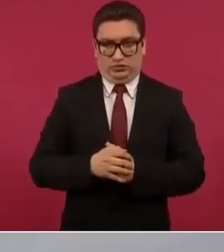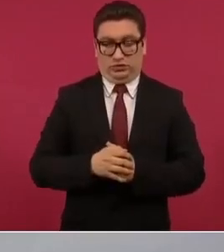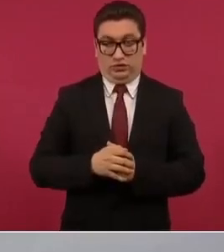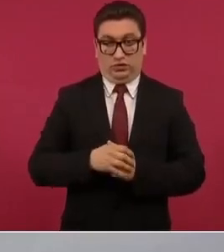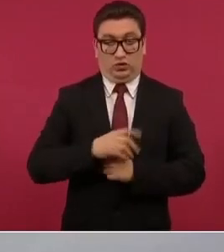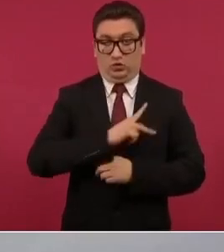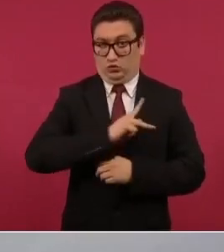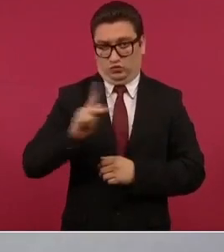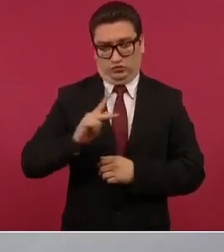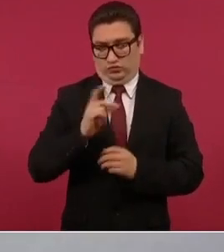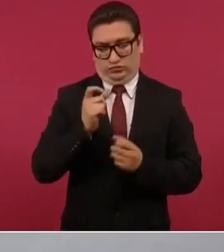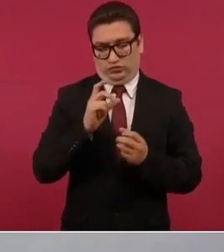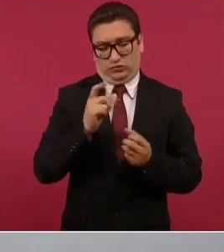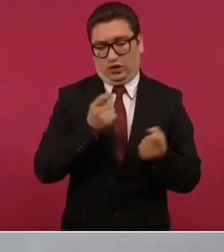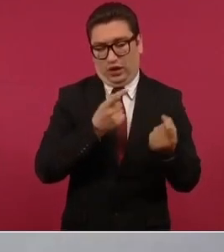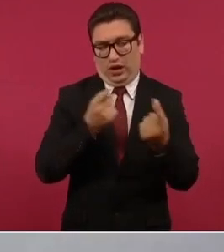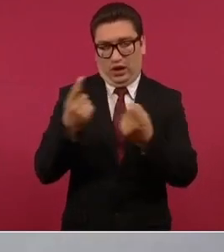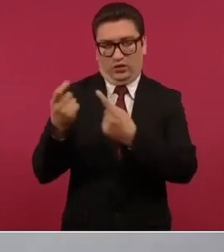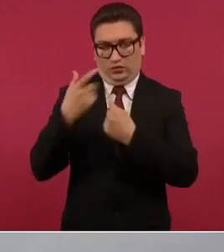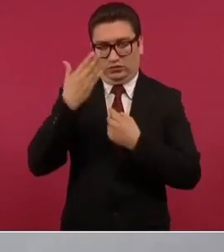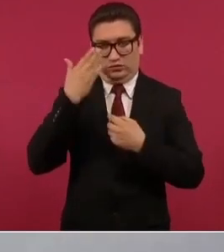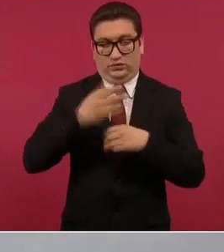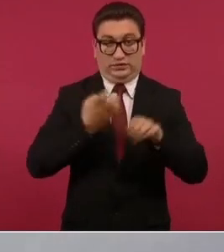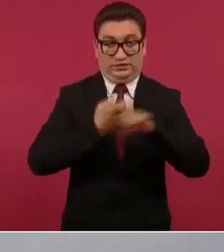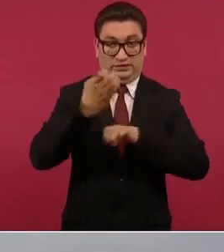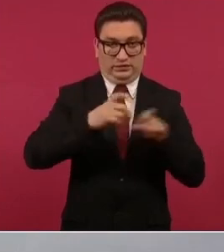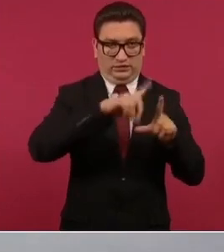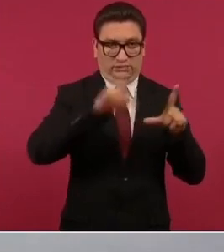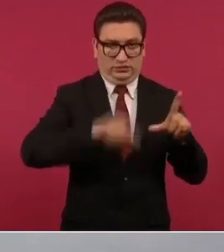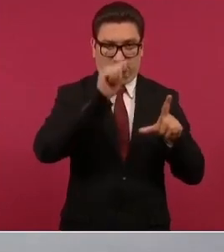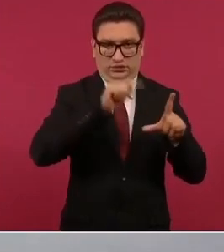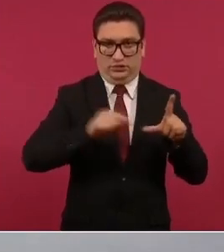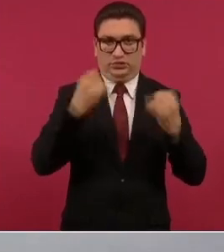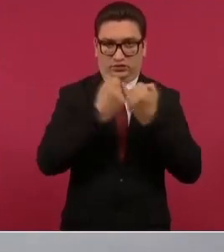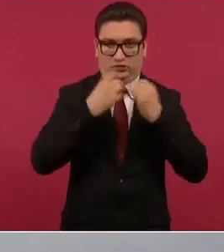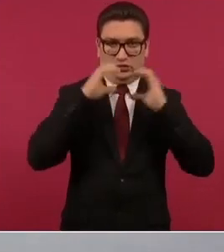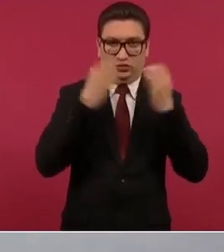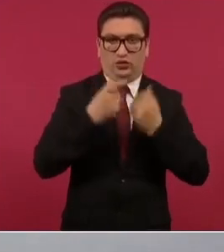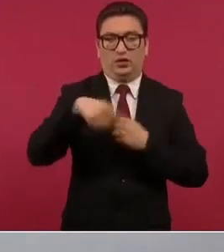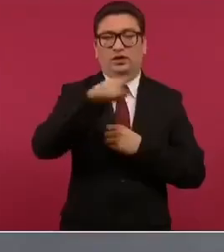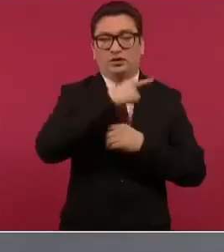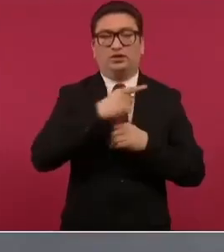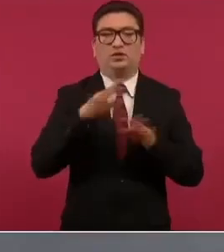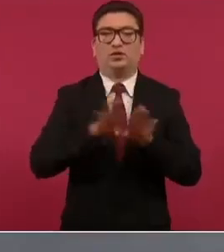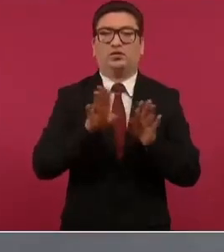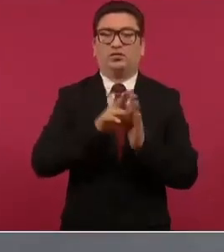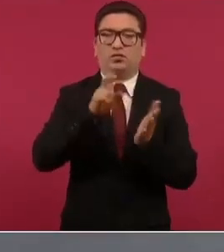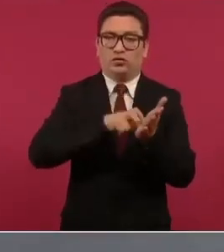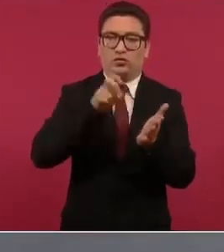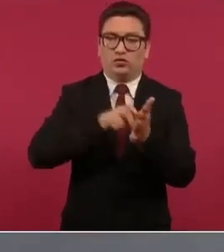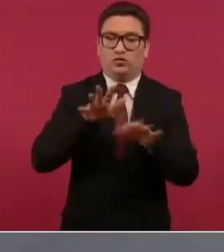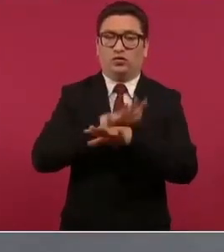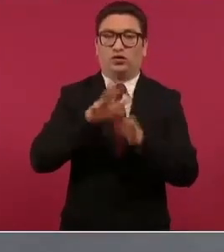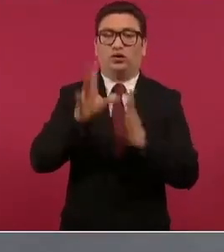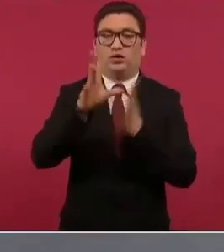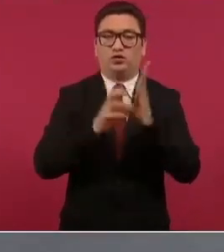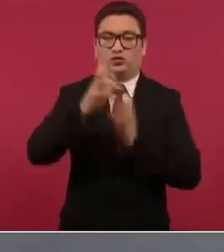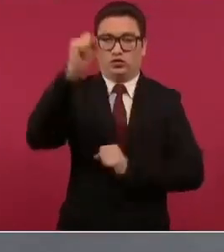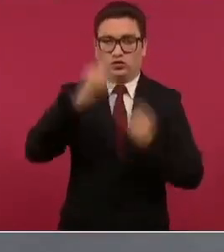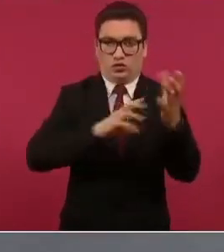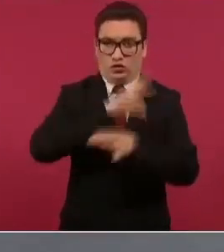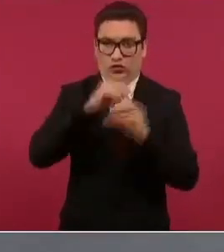de las legislaturas estatales una iniciativa de reforma constitucional integral